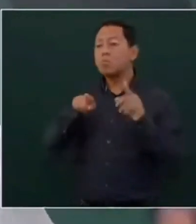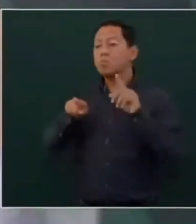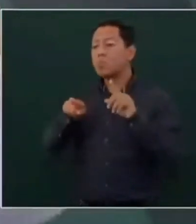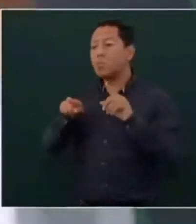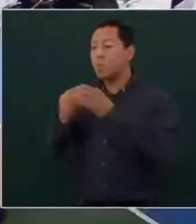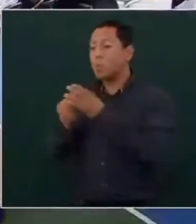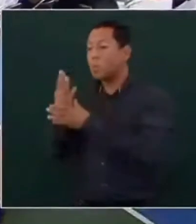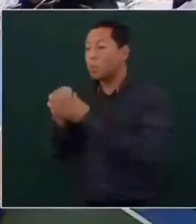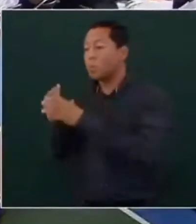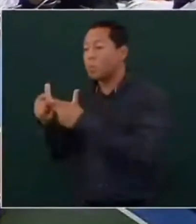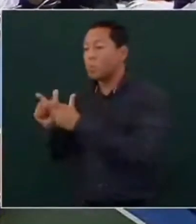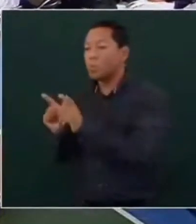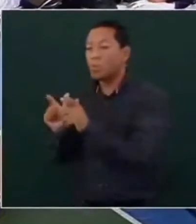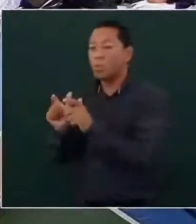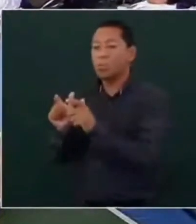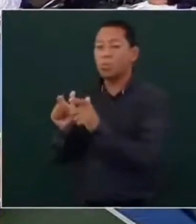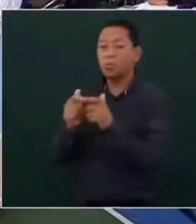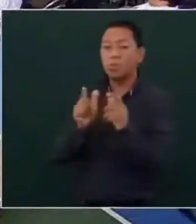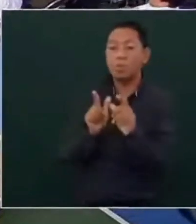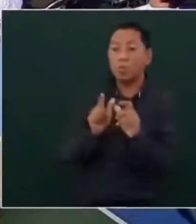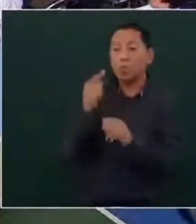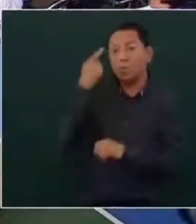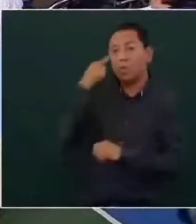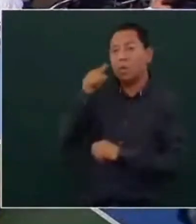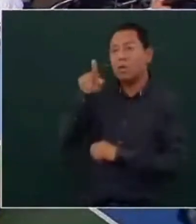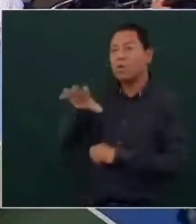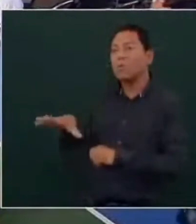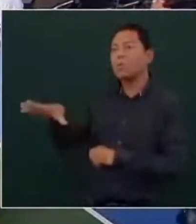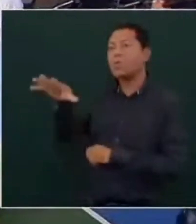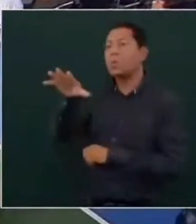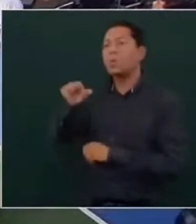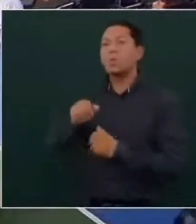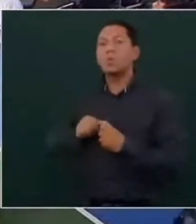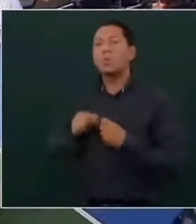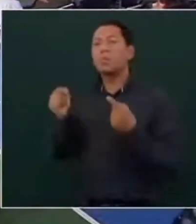para confrontar a quienes